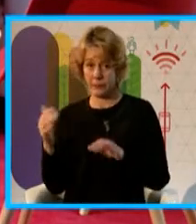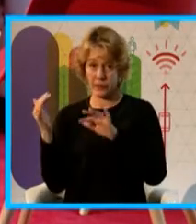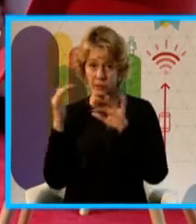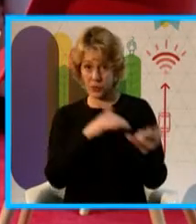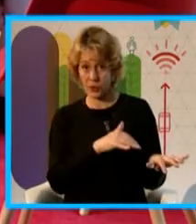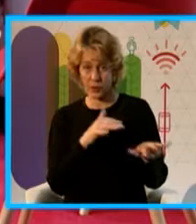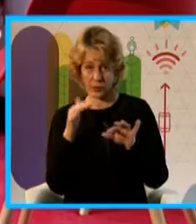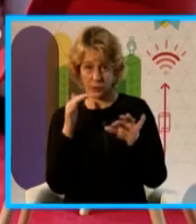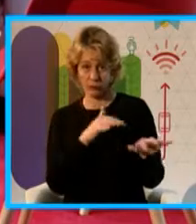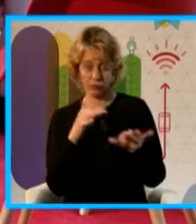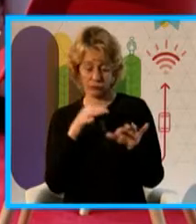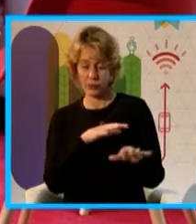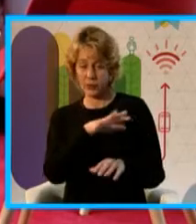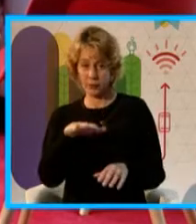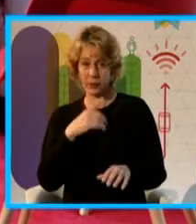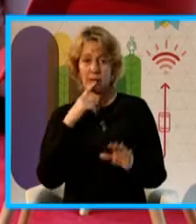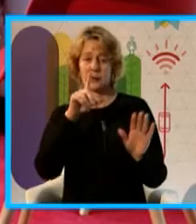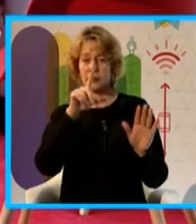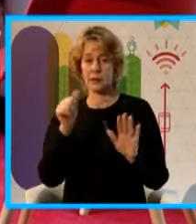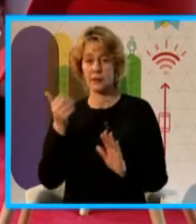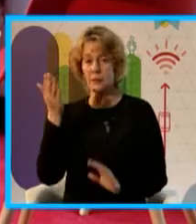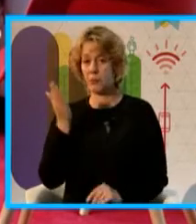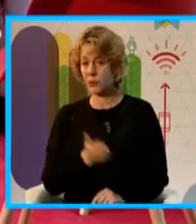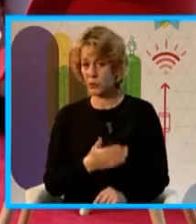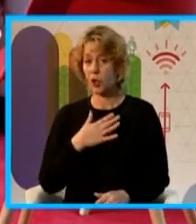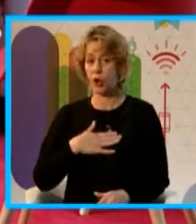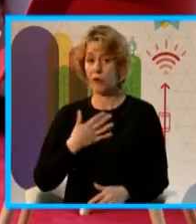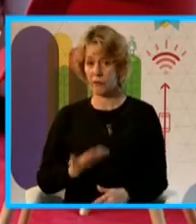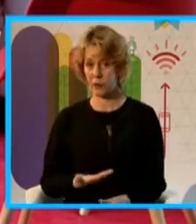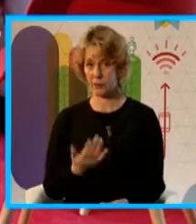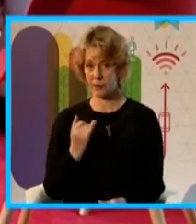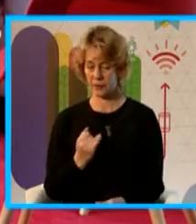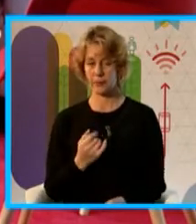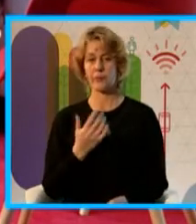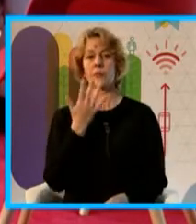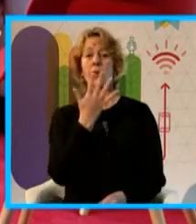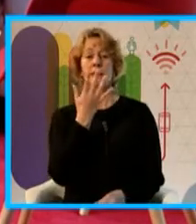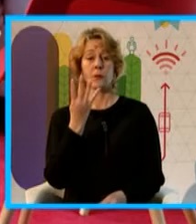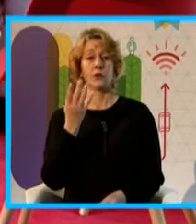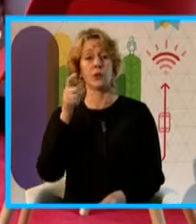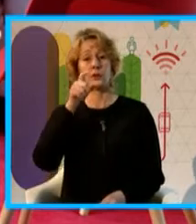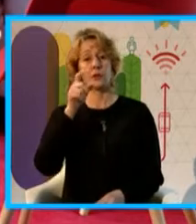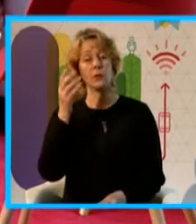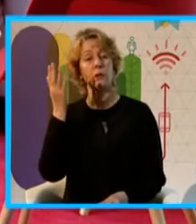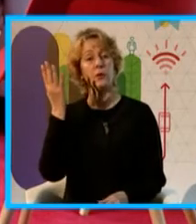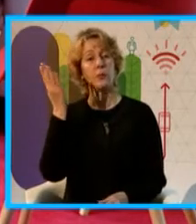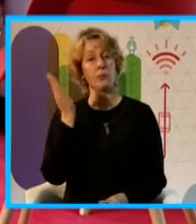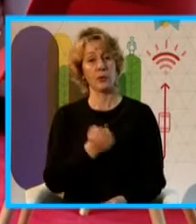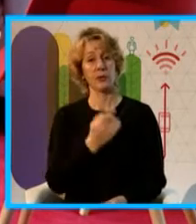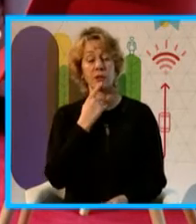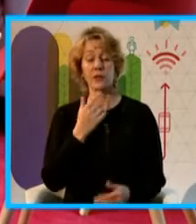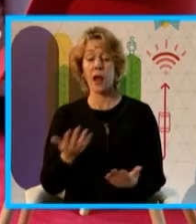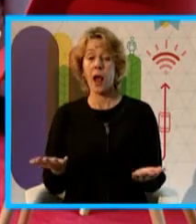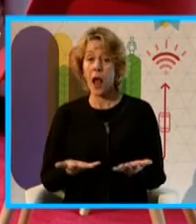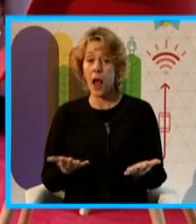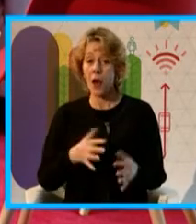y de todos los segmentos es un 76%. El 54% de la gente dice que la zona viene mejorando en estos